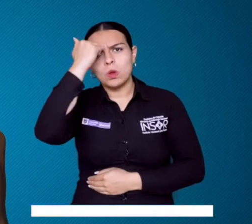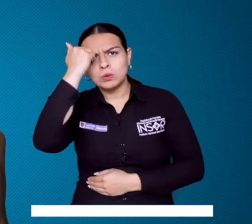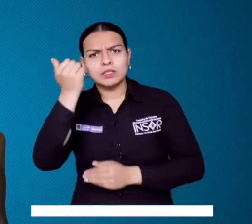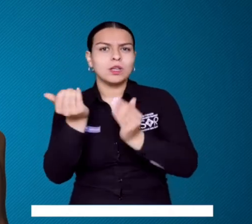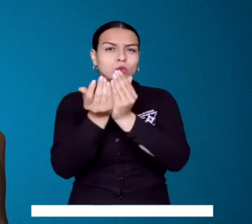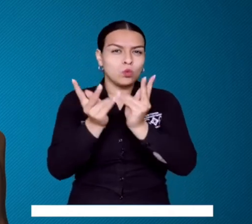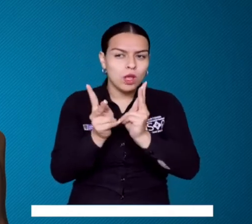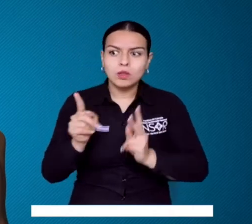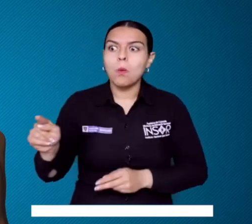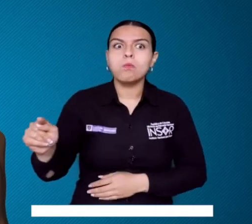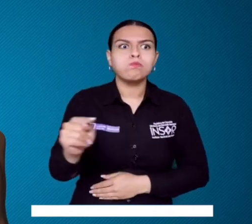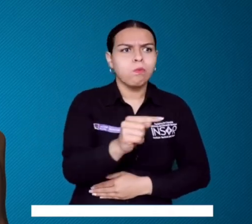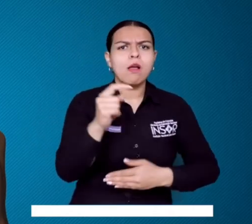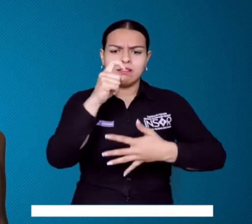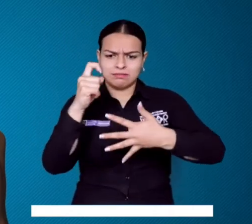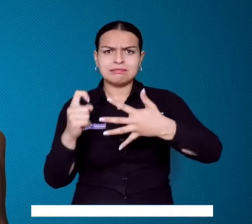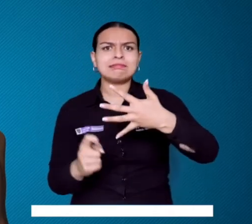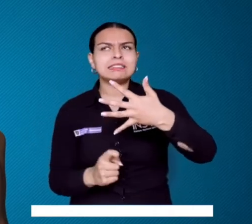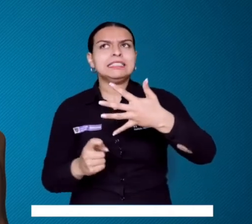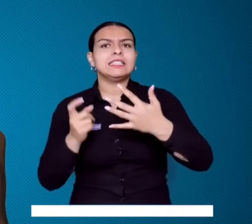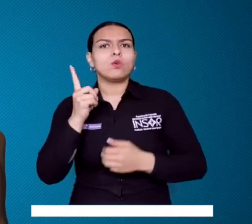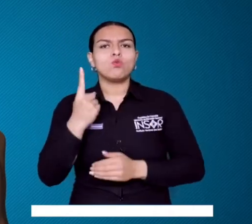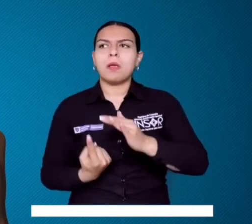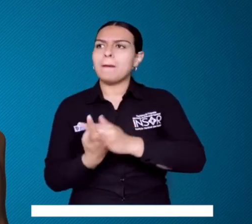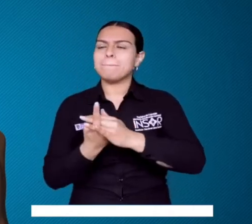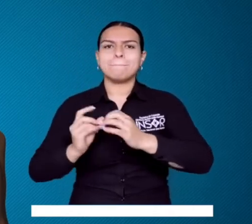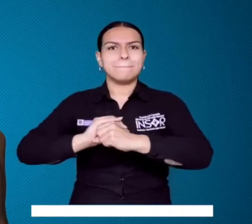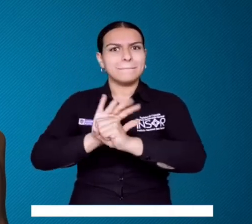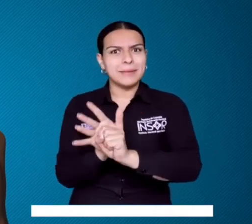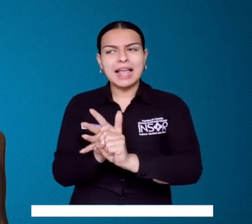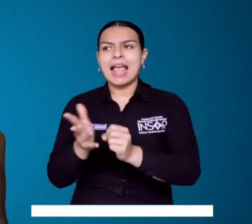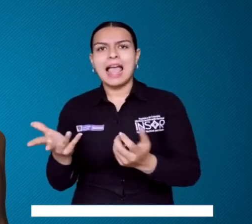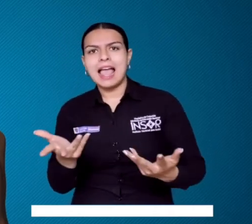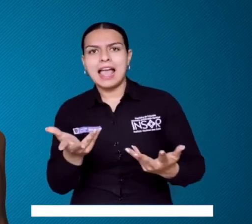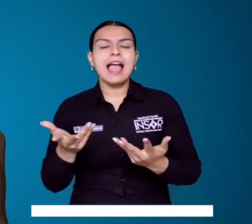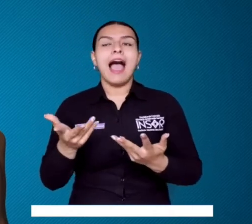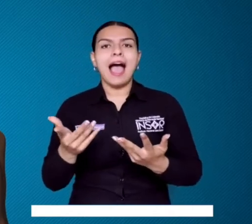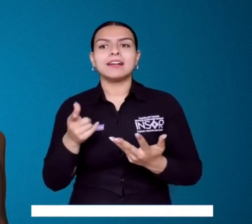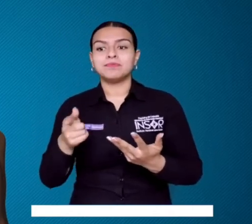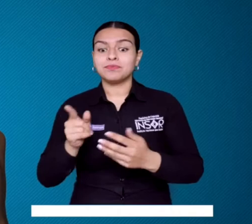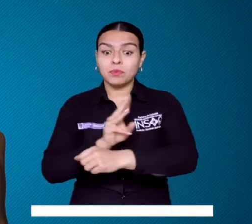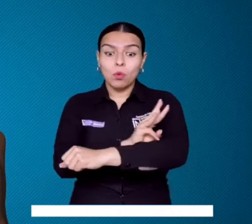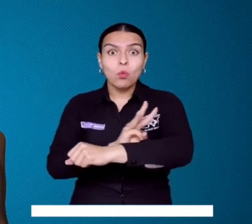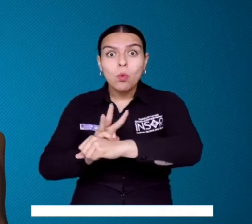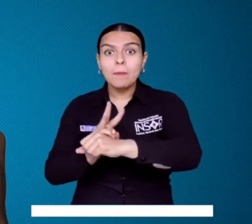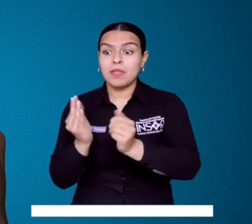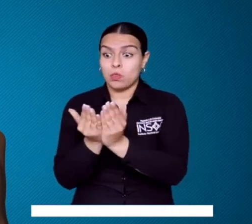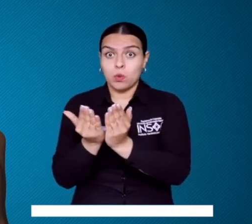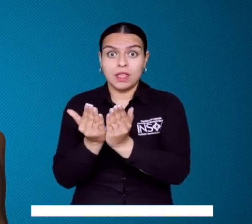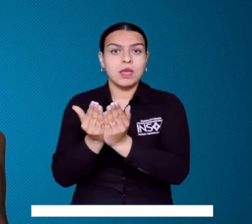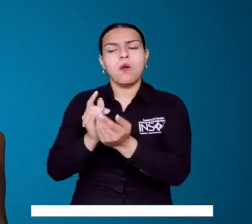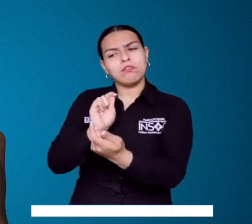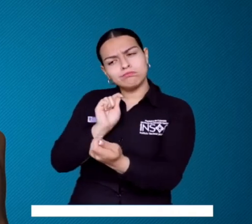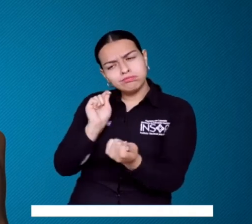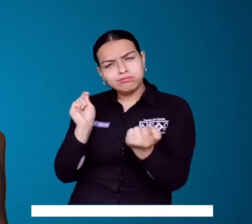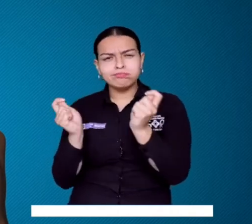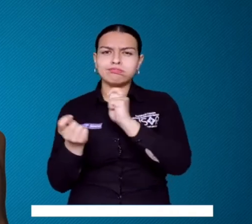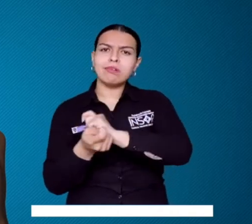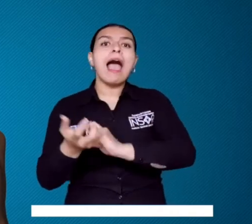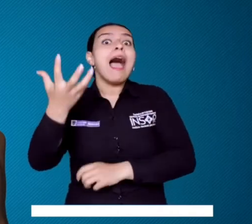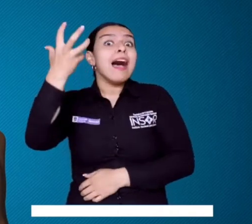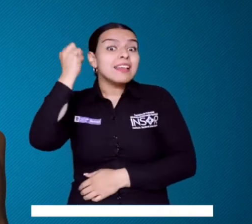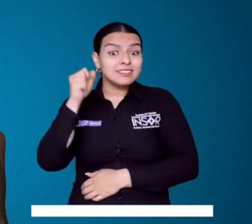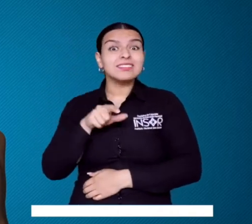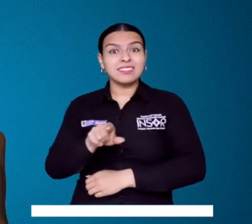docentes y alumnos en el marco de la virtualidad que nos impuso la pandemia, rediseñamos la plataforma INSOR Educativo. INSOR Educativo venía